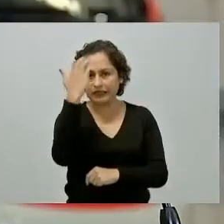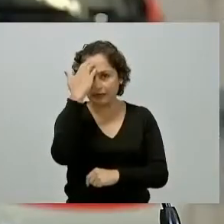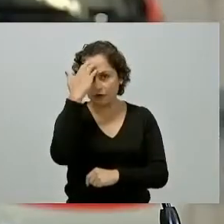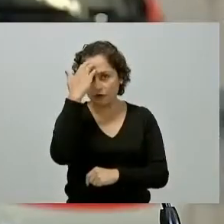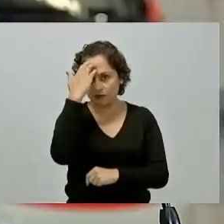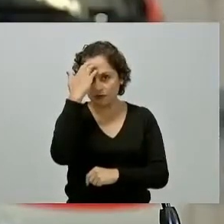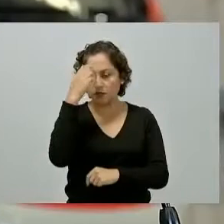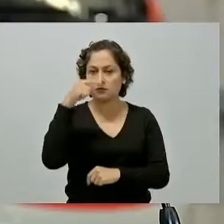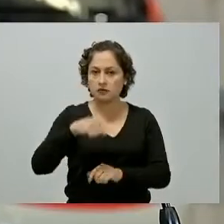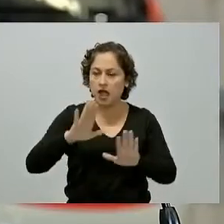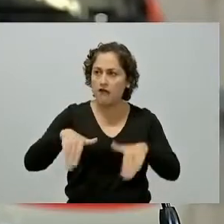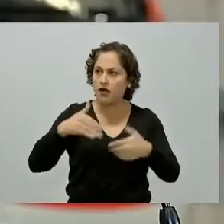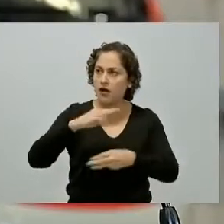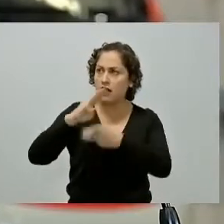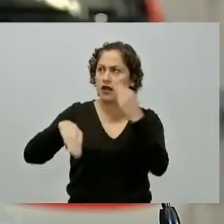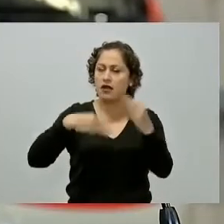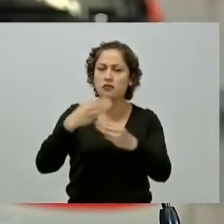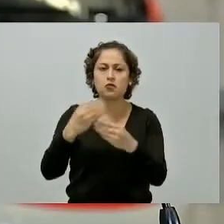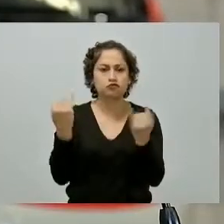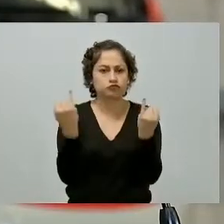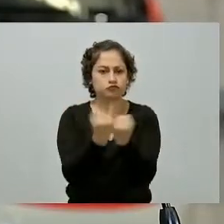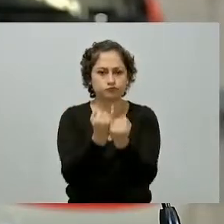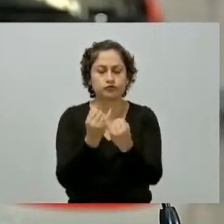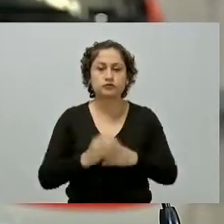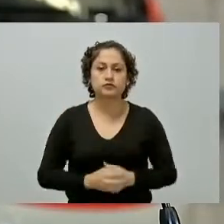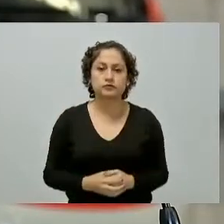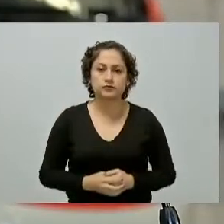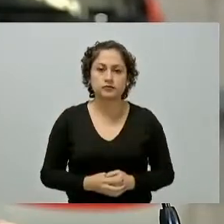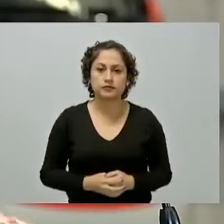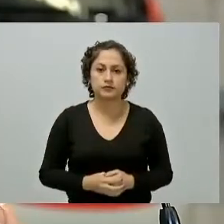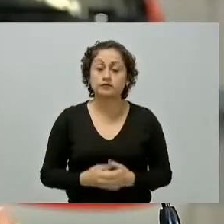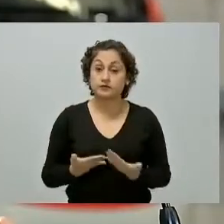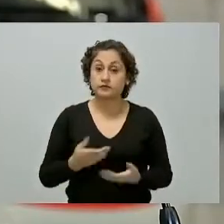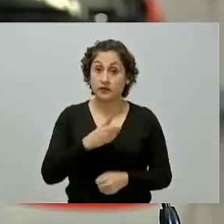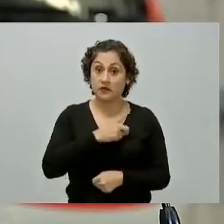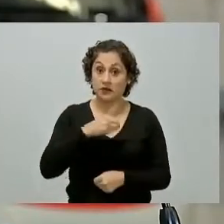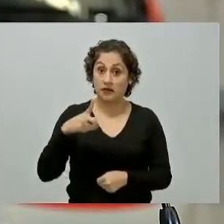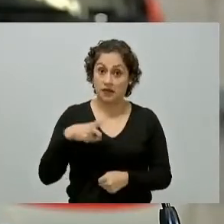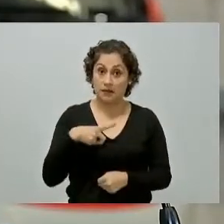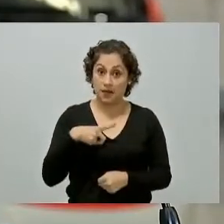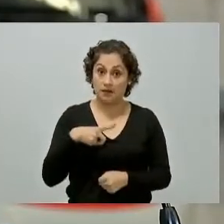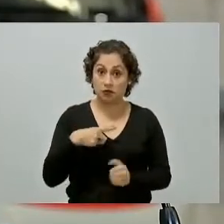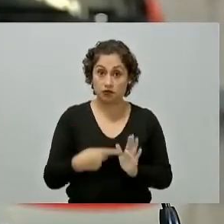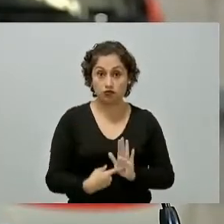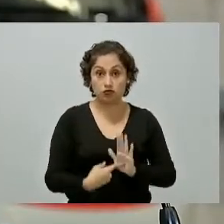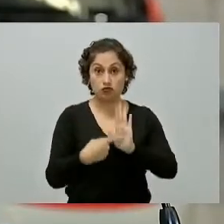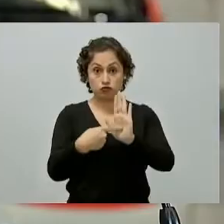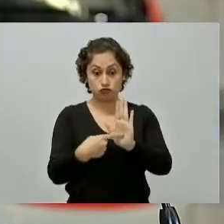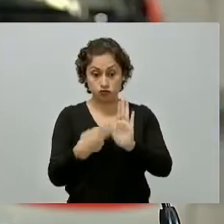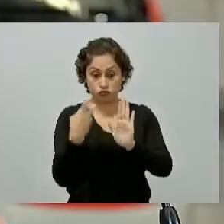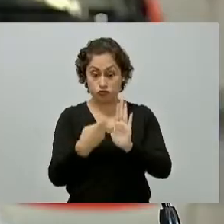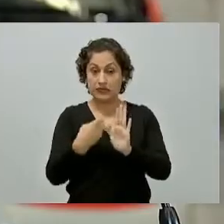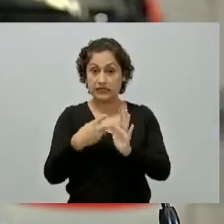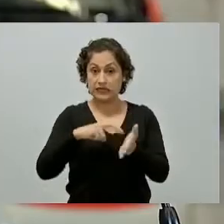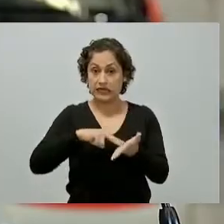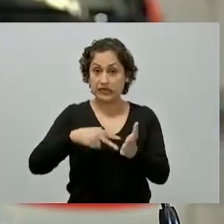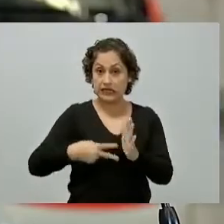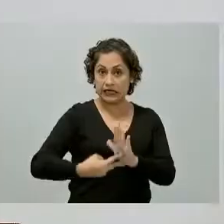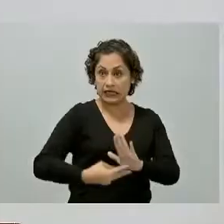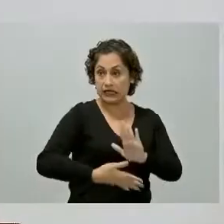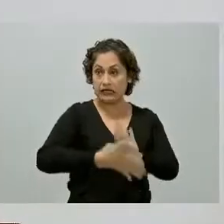el mundo tenemos que elevar la calidad el nivel